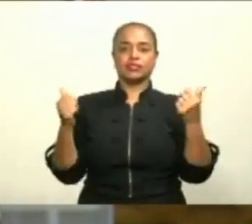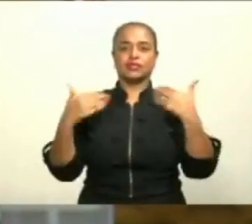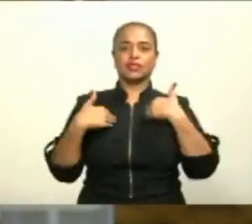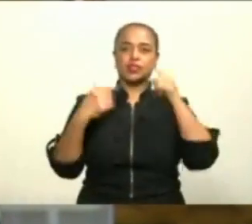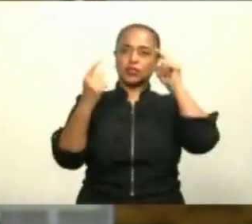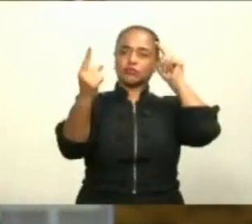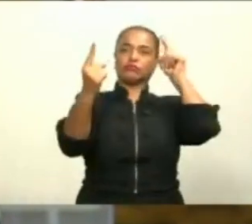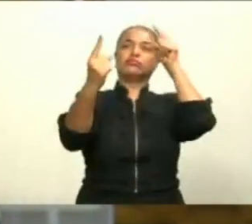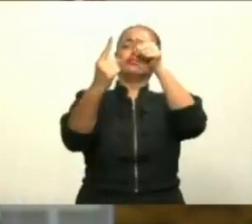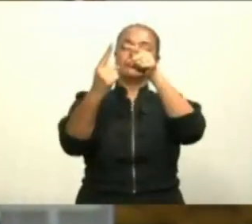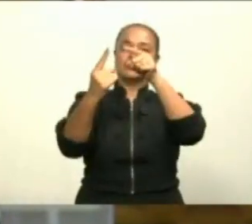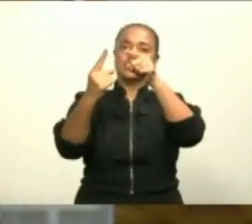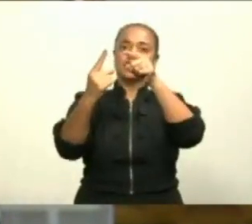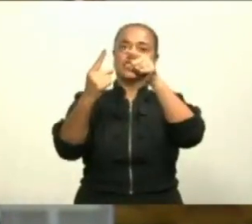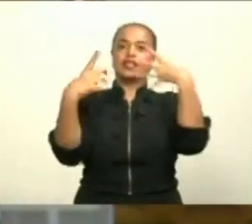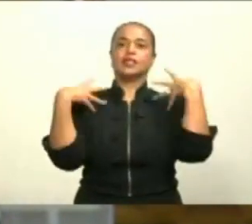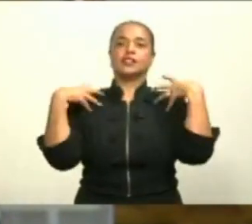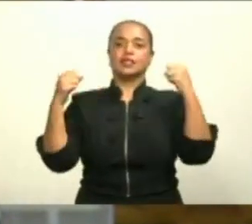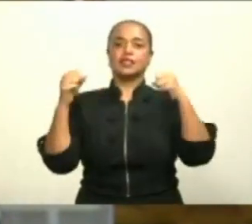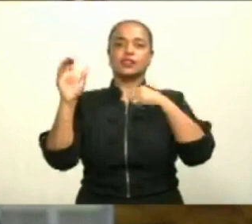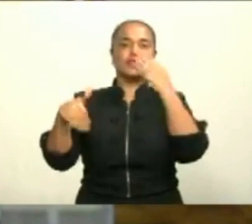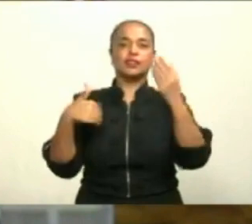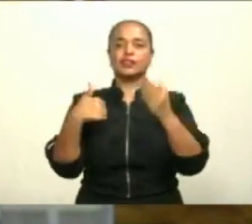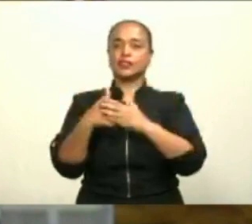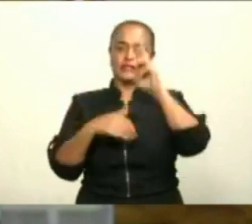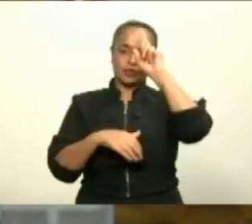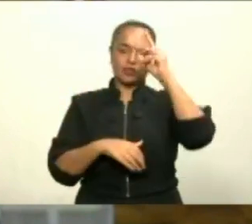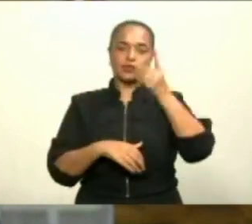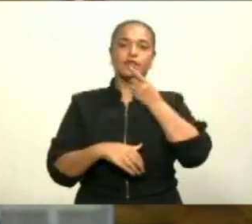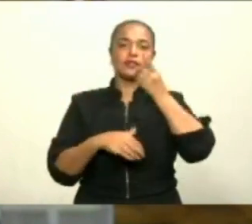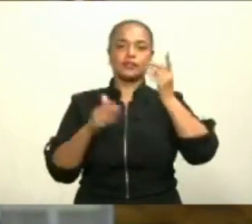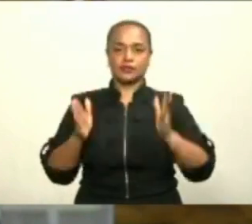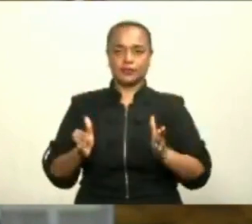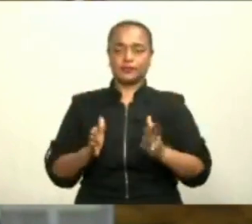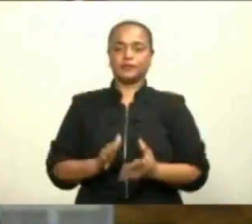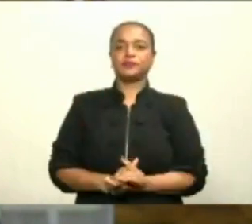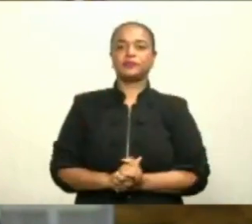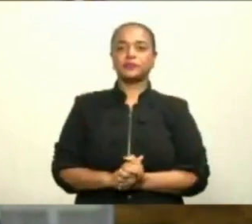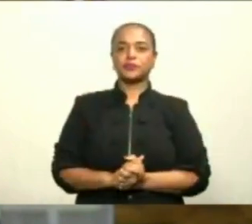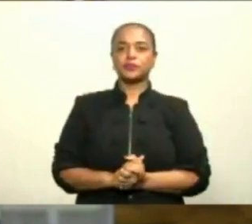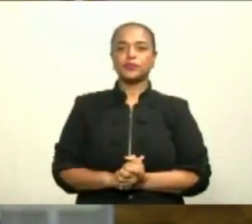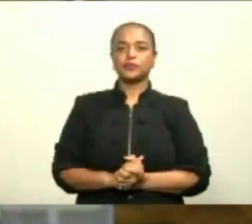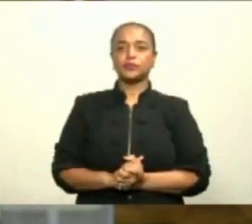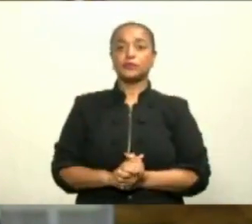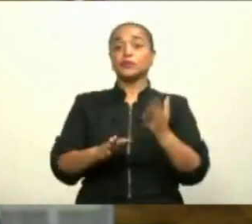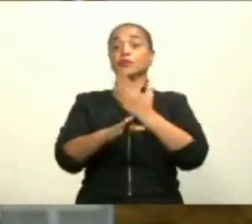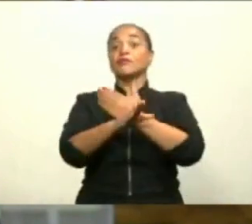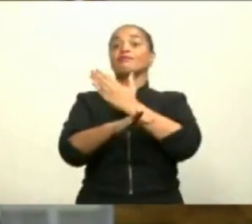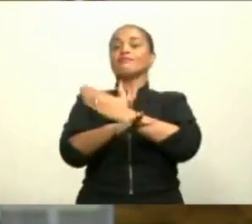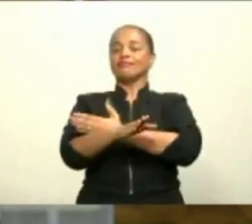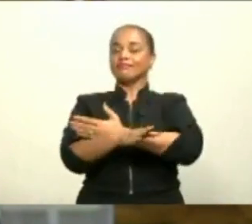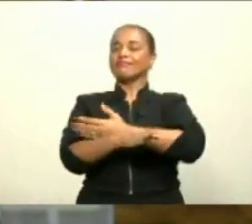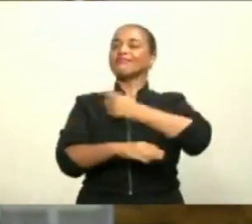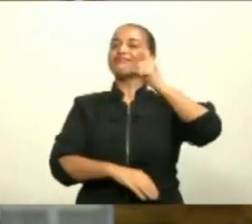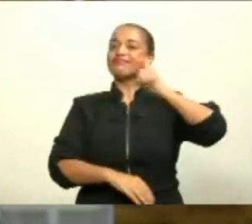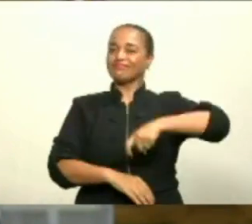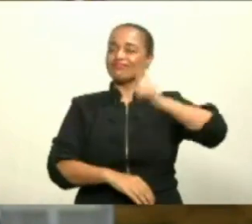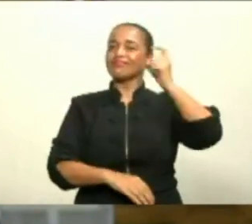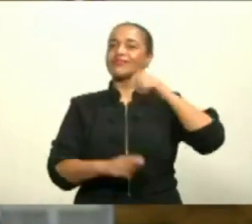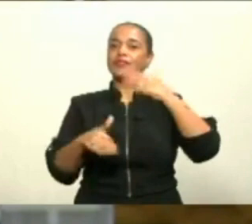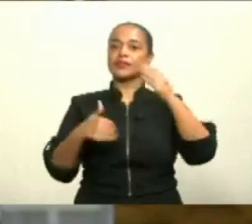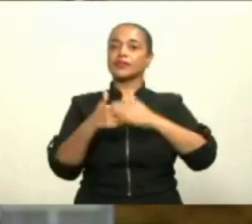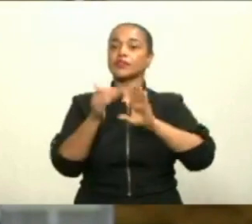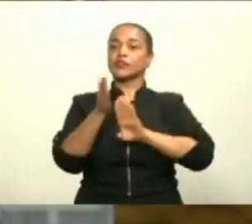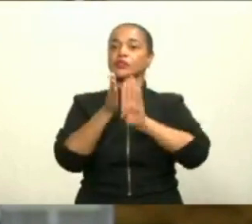preservar la salud de todos quienes habitamos en este país. La prevención es fundamental para superar esta